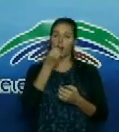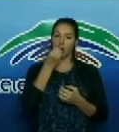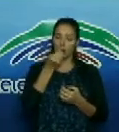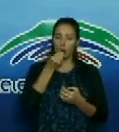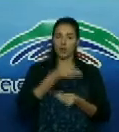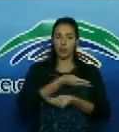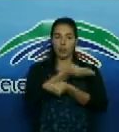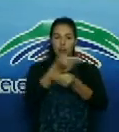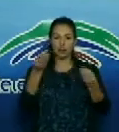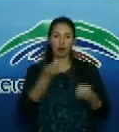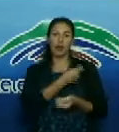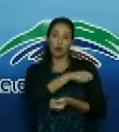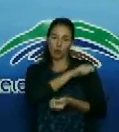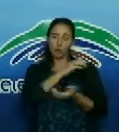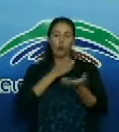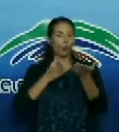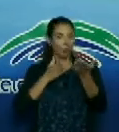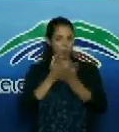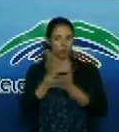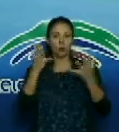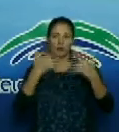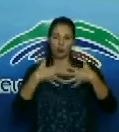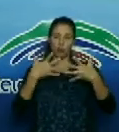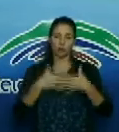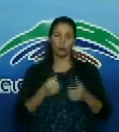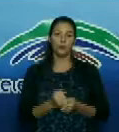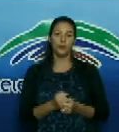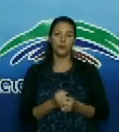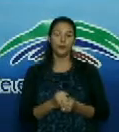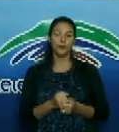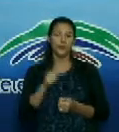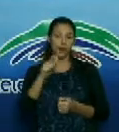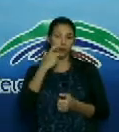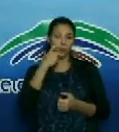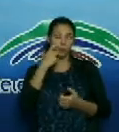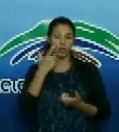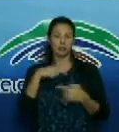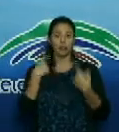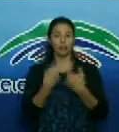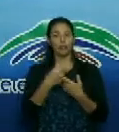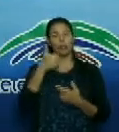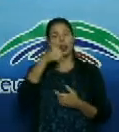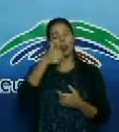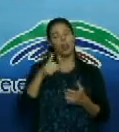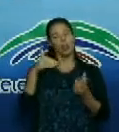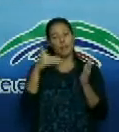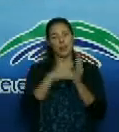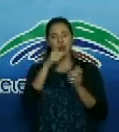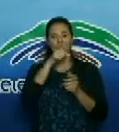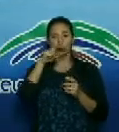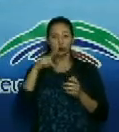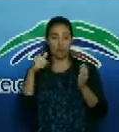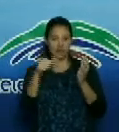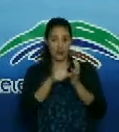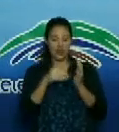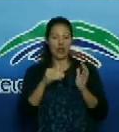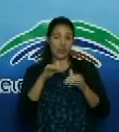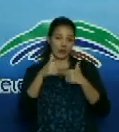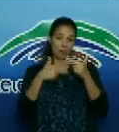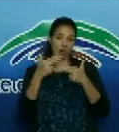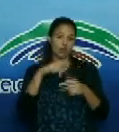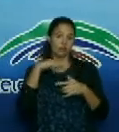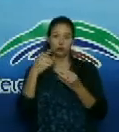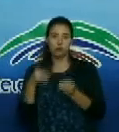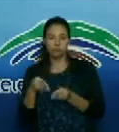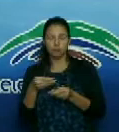del pueblo que es tan necesaria e imprescindible en estos momentos. Nosotros estamos haciendo de 10.000 a 12.000 aves que estamos matando en una jornada. La producción de